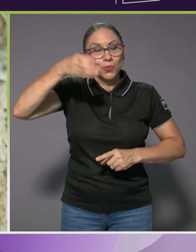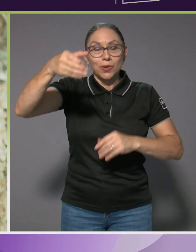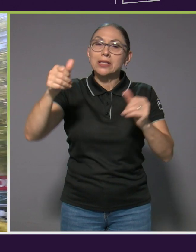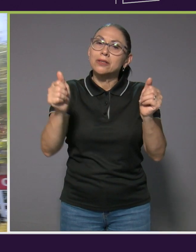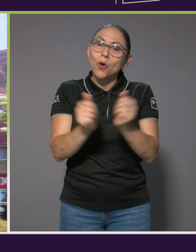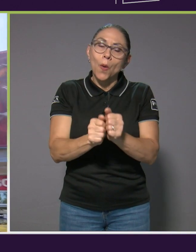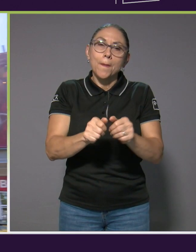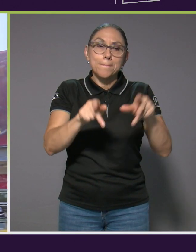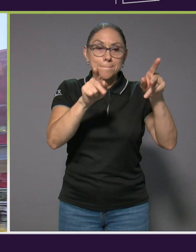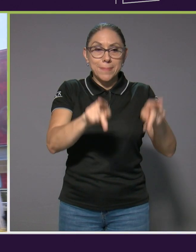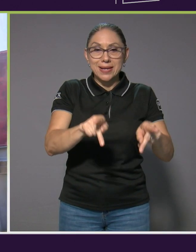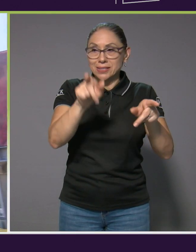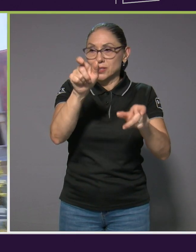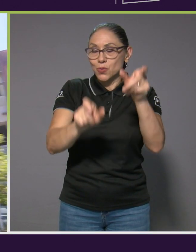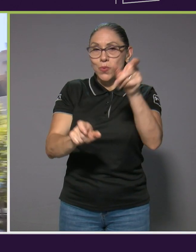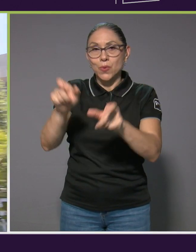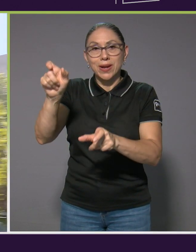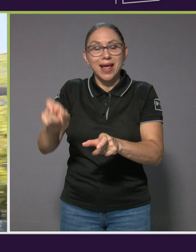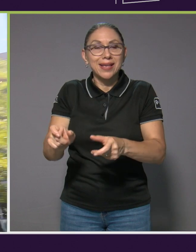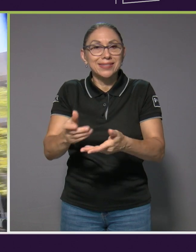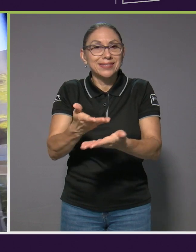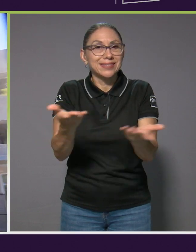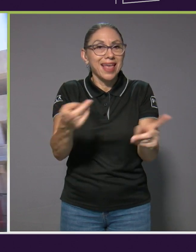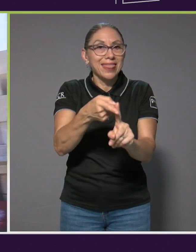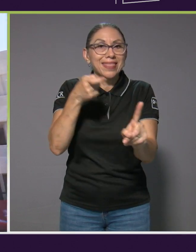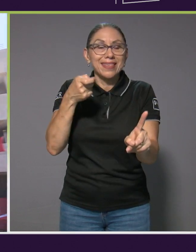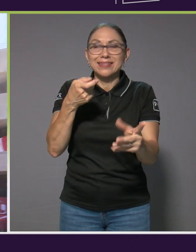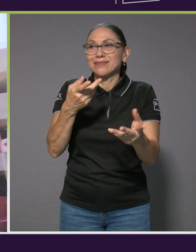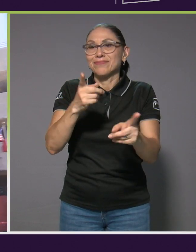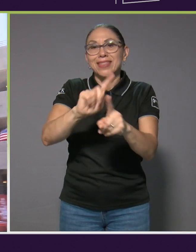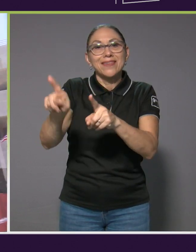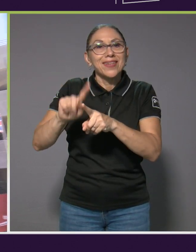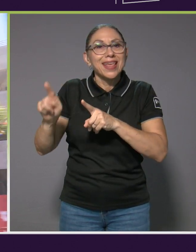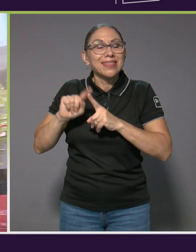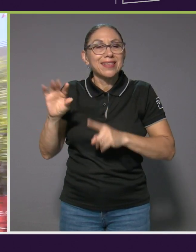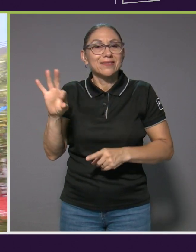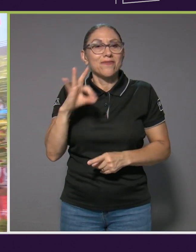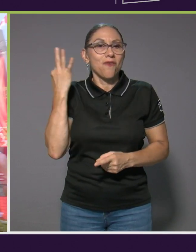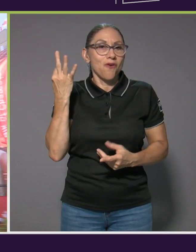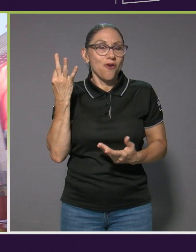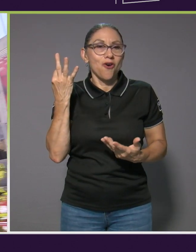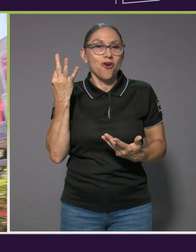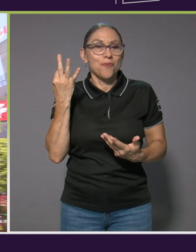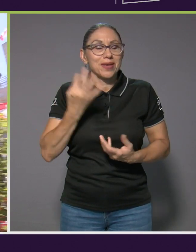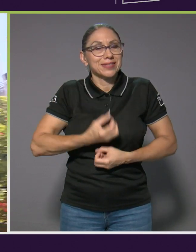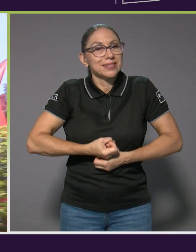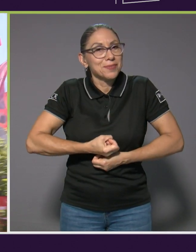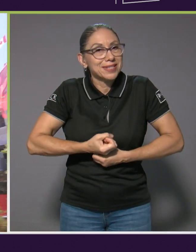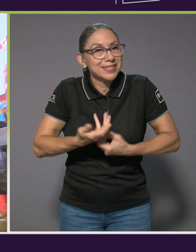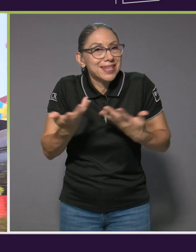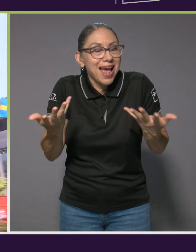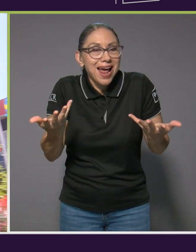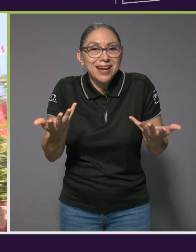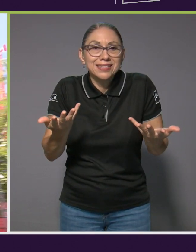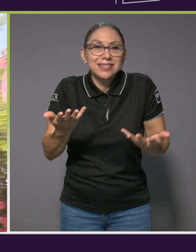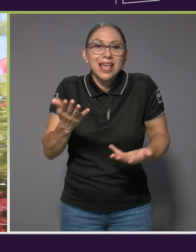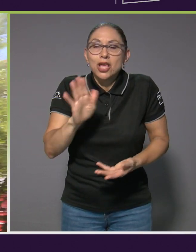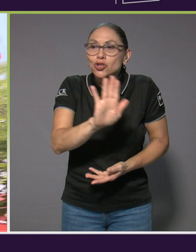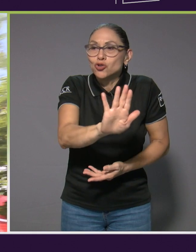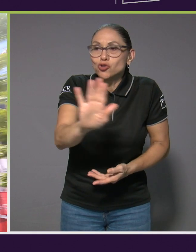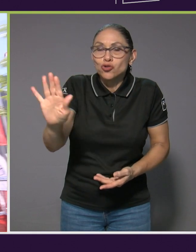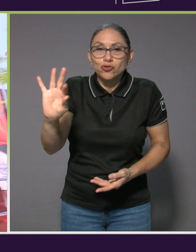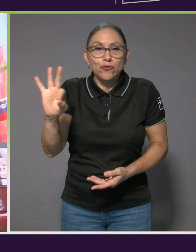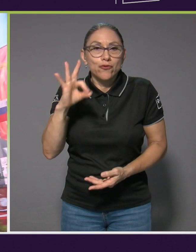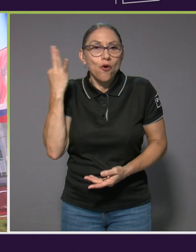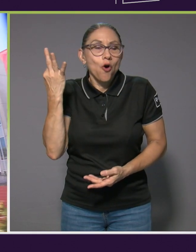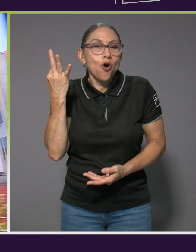de diferentes formas de expresarse, sus formas de